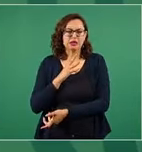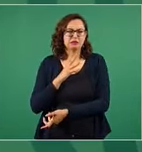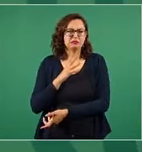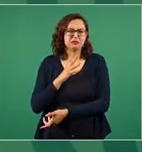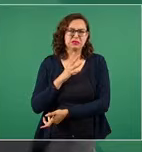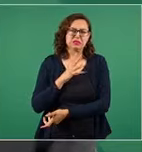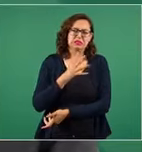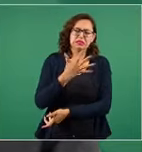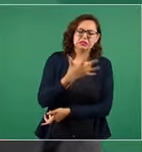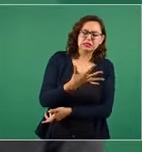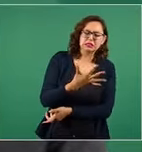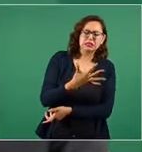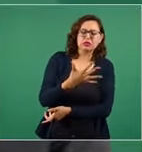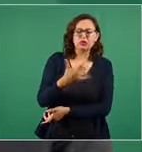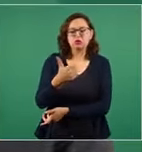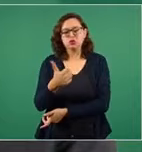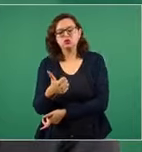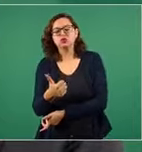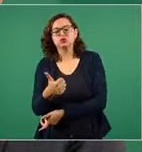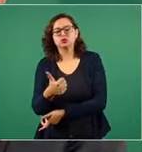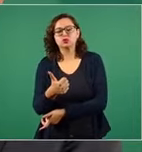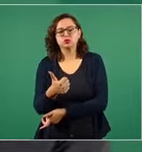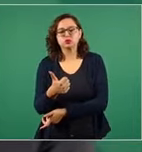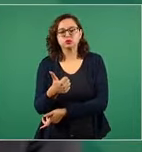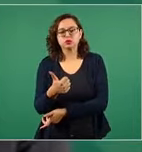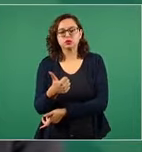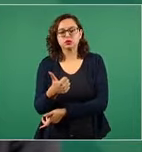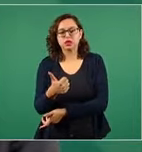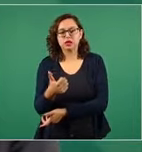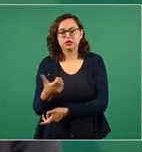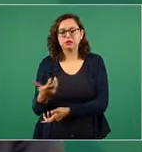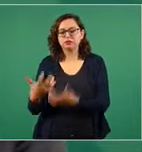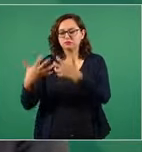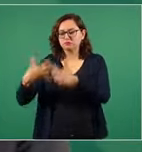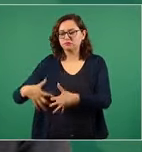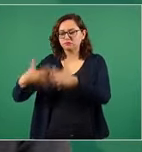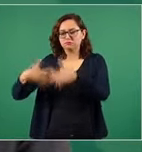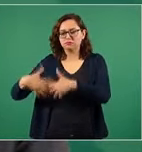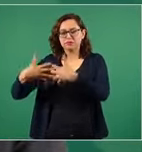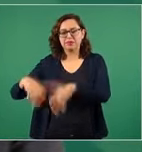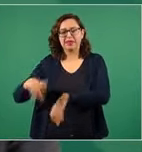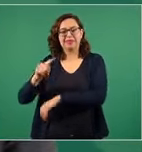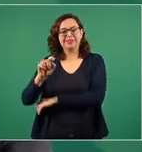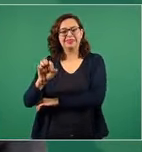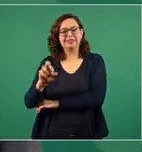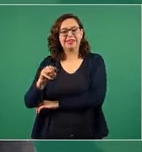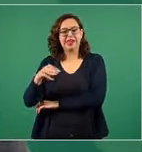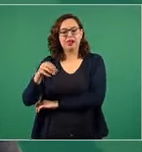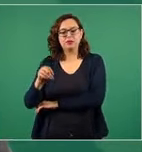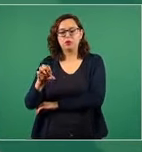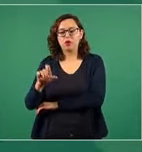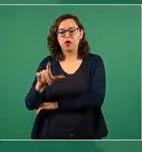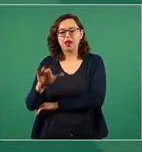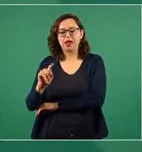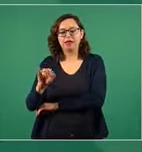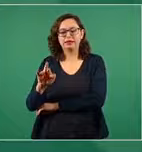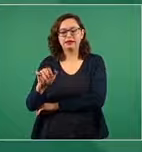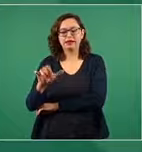seis nuevas termoeléctricas y se